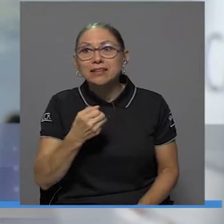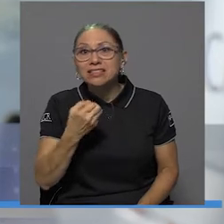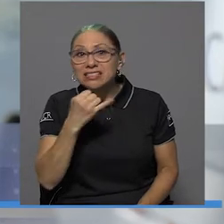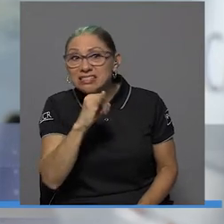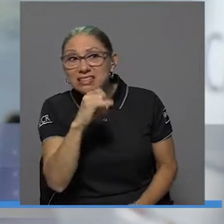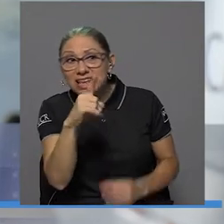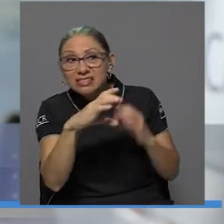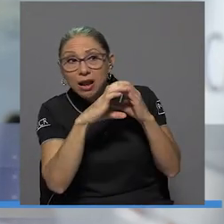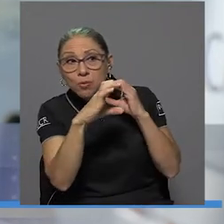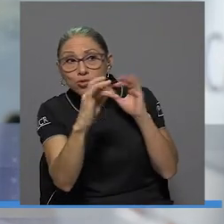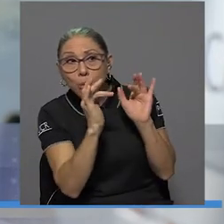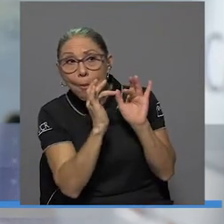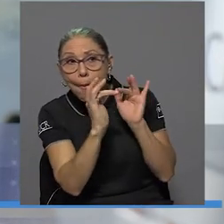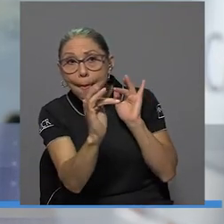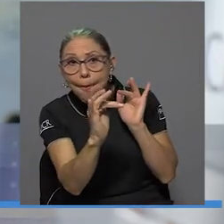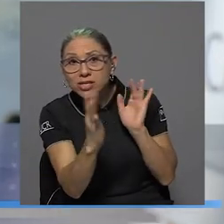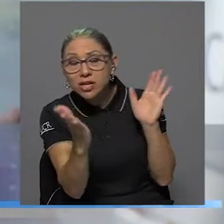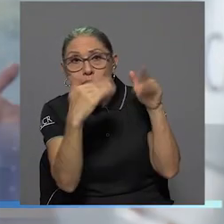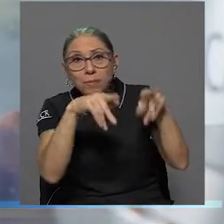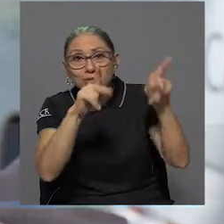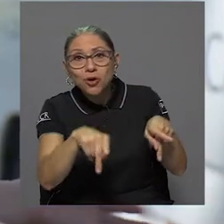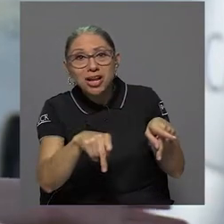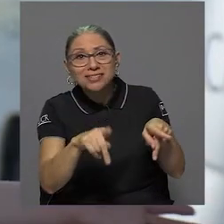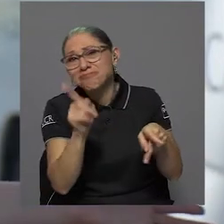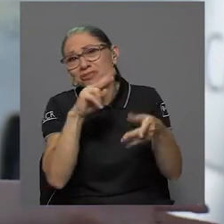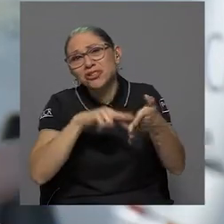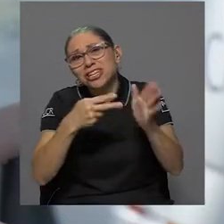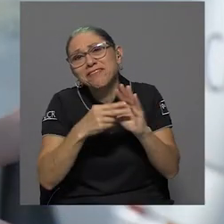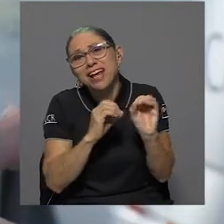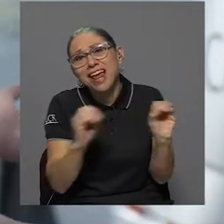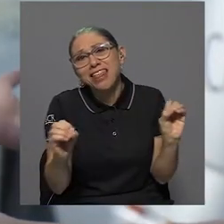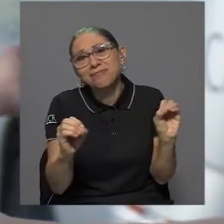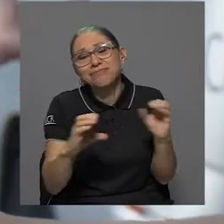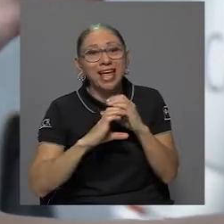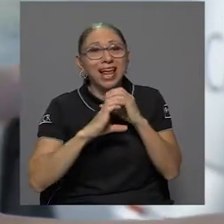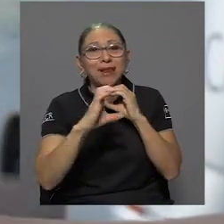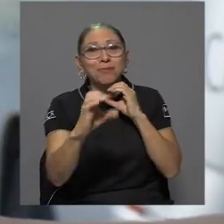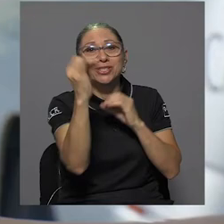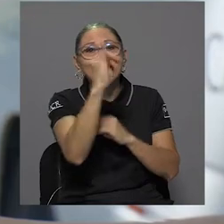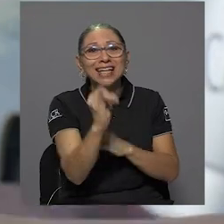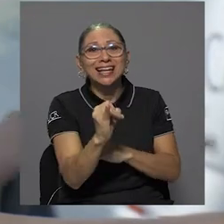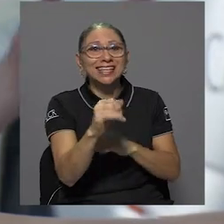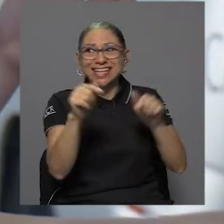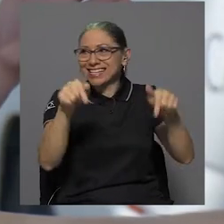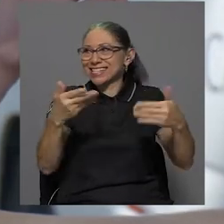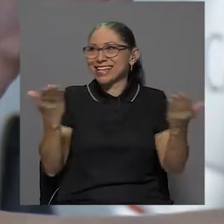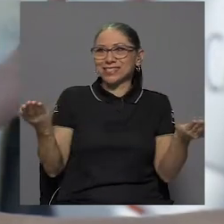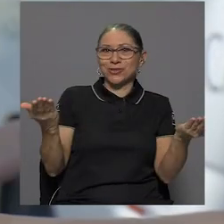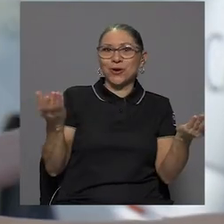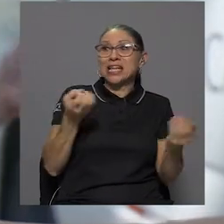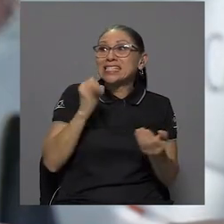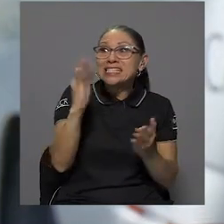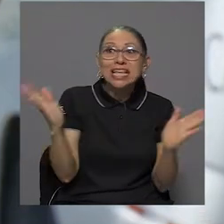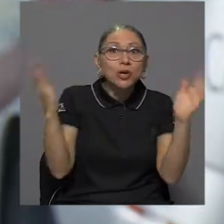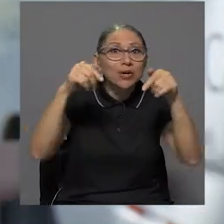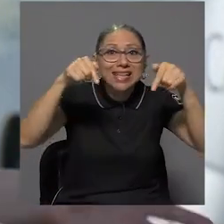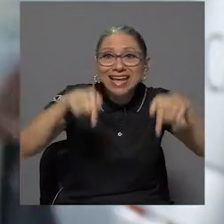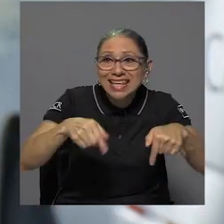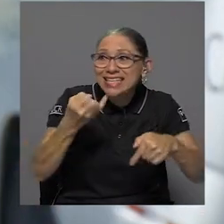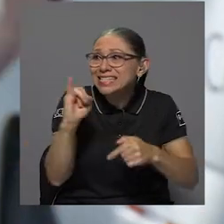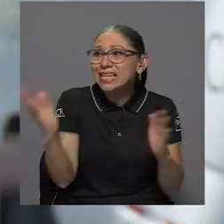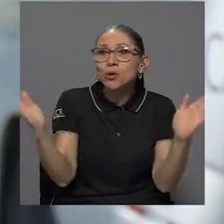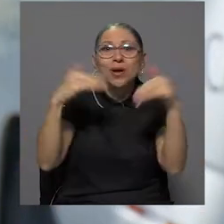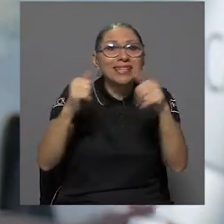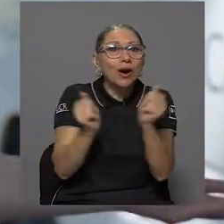es nada. O sea, el bus de las artes es esto. Si no está aquí, si no está con la gente, si no está con los artistas, con los